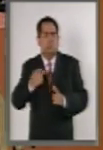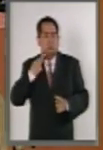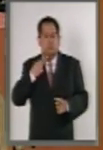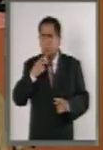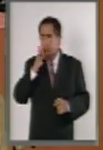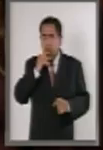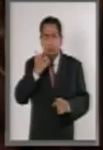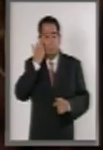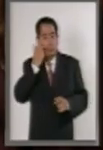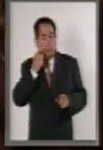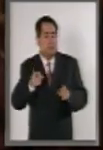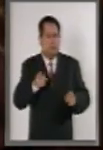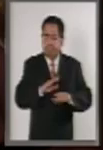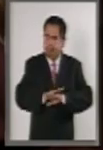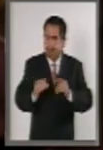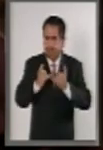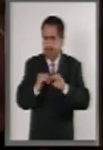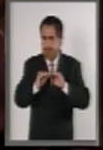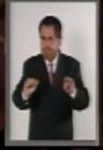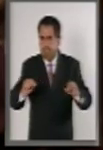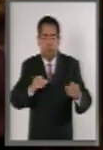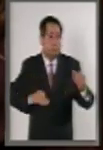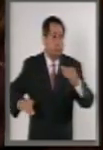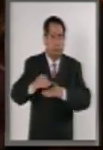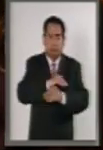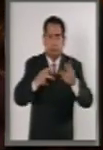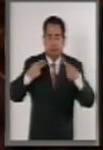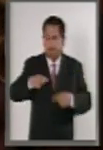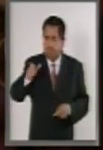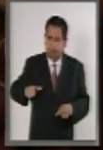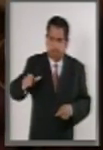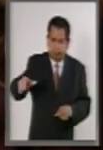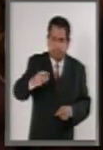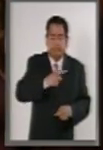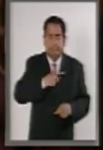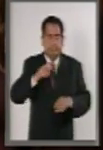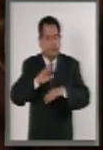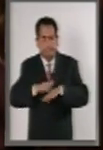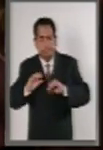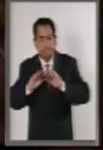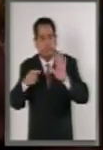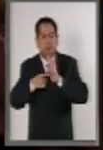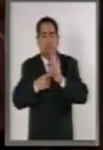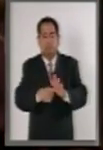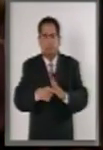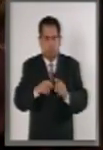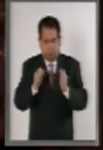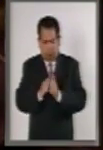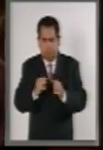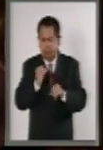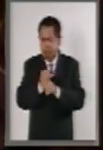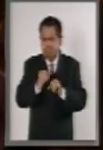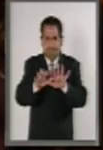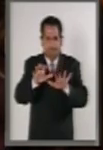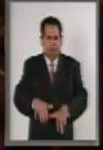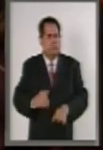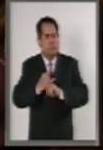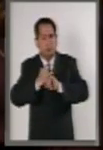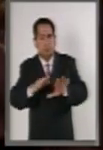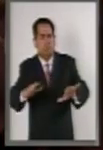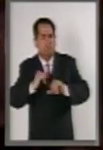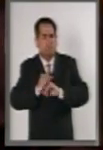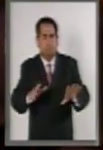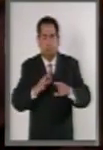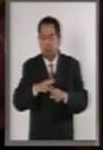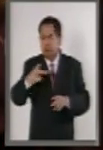trato preferencial. Al igual que todos los sujetos obligados, deberán poner a disposición del público a través de Internet la información que